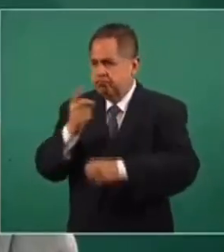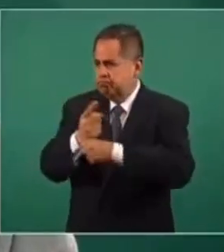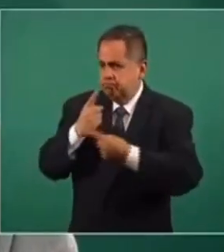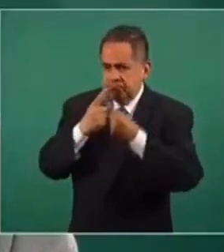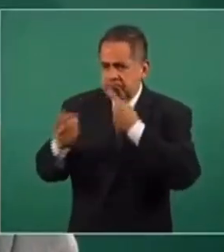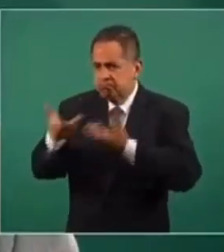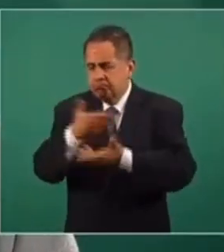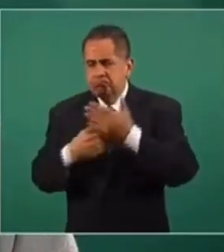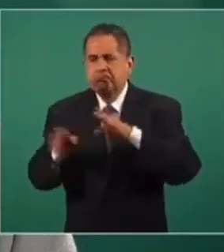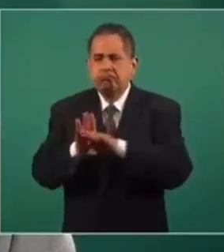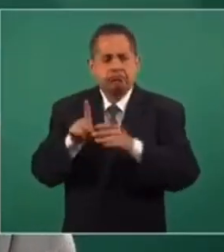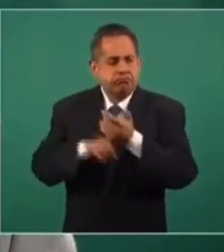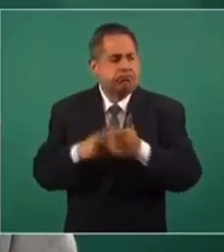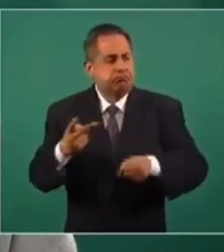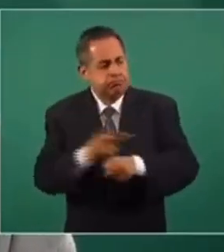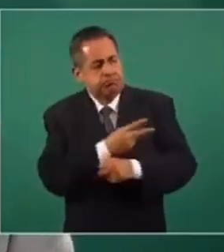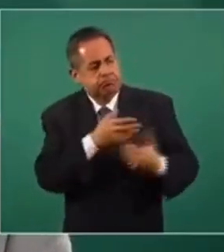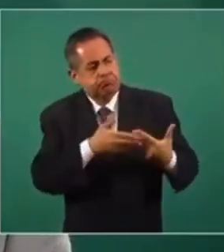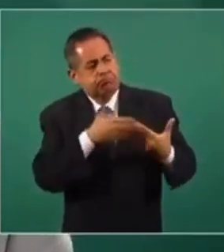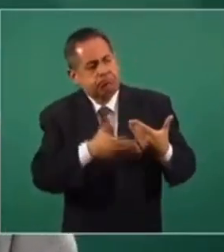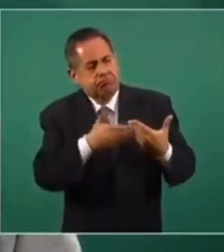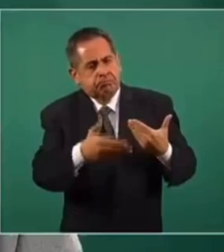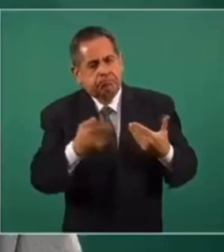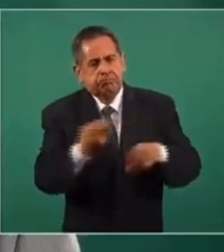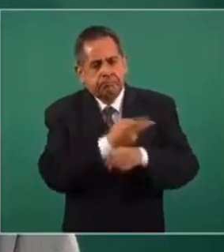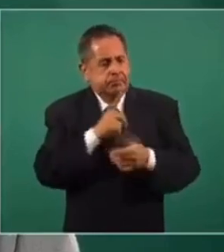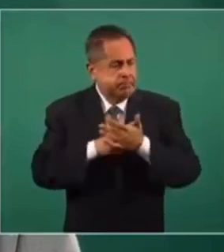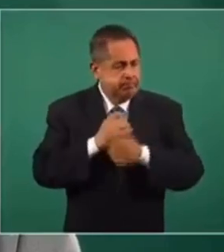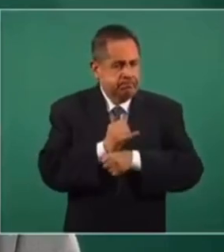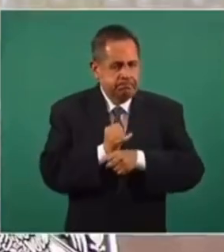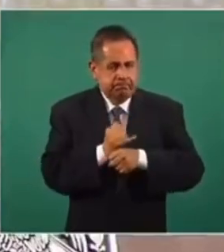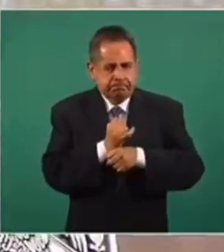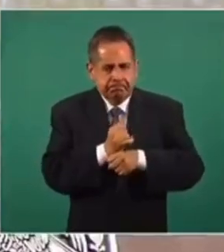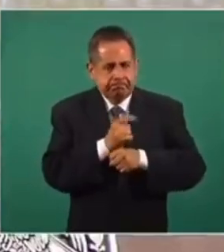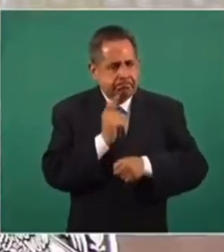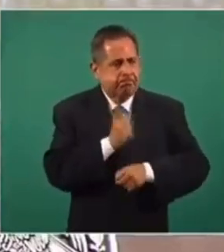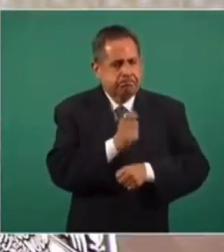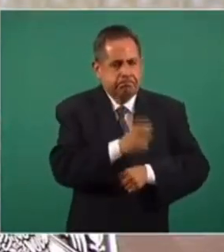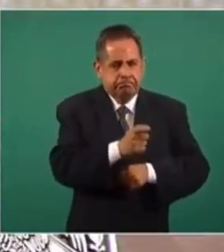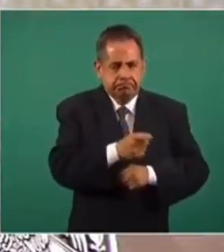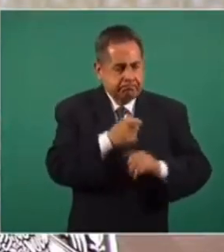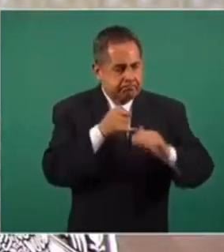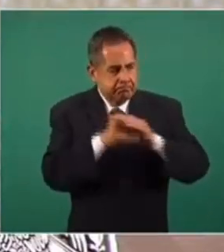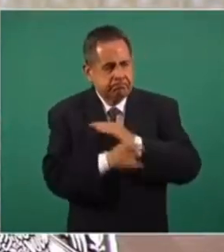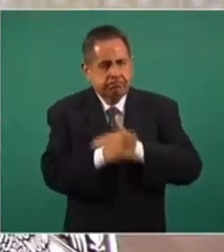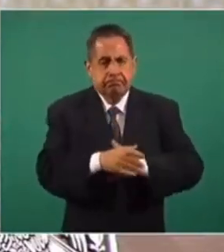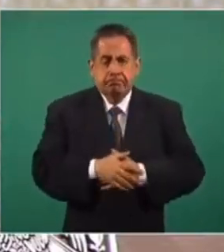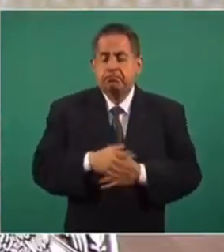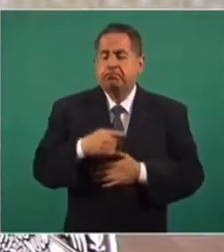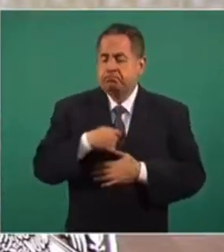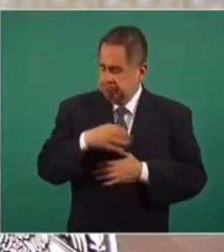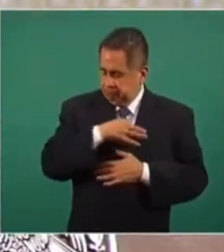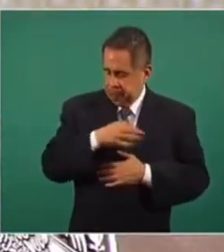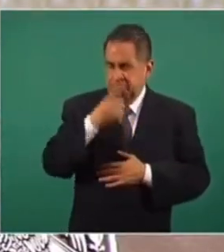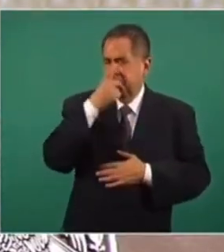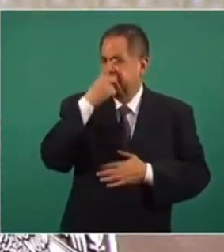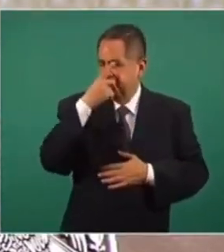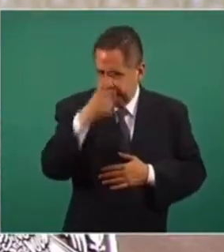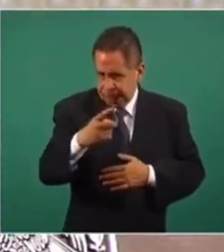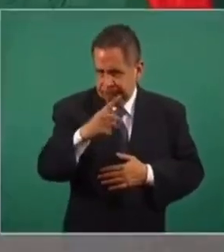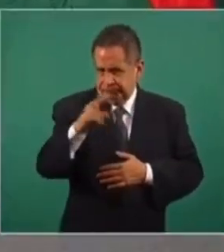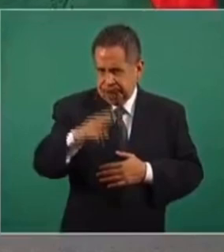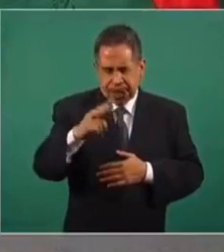viendo los avances que se tienen sobre esta situación. Y te puedo decir, te puedo decir